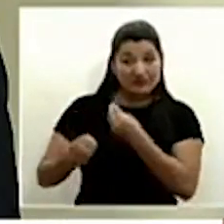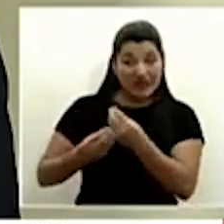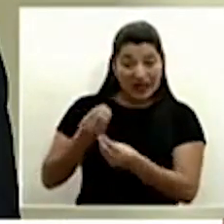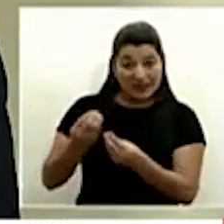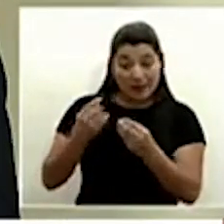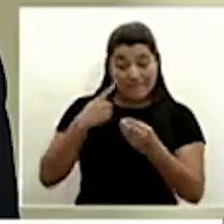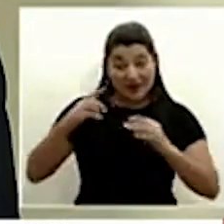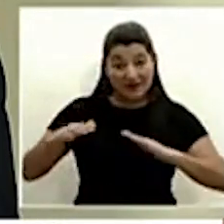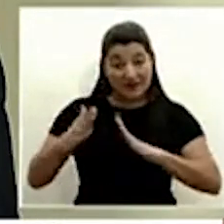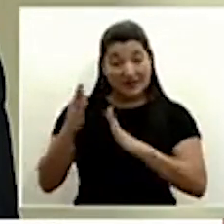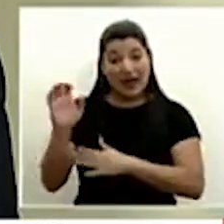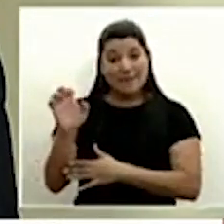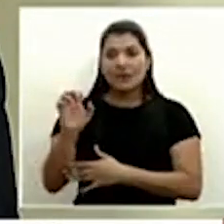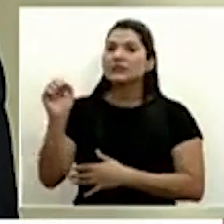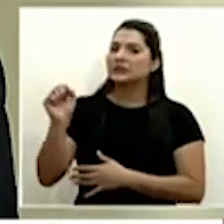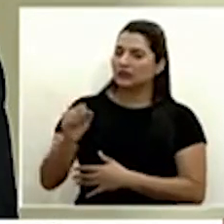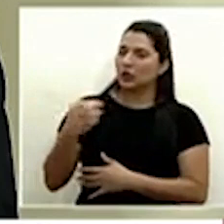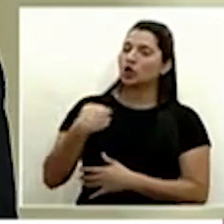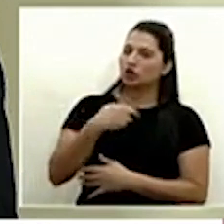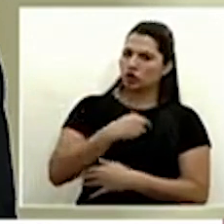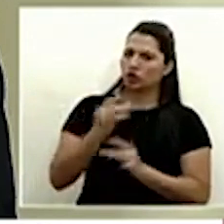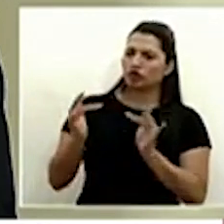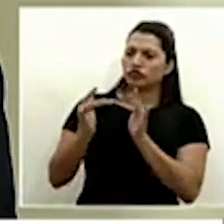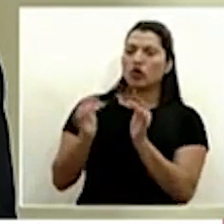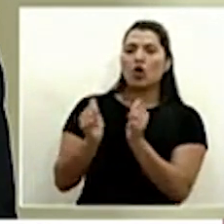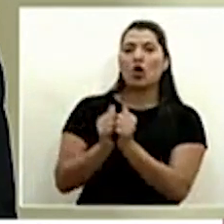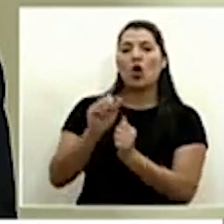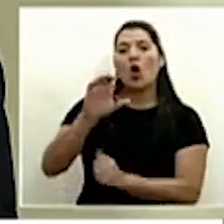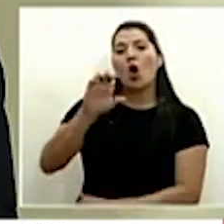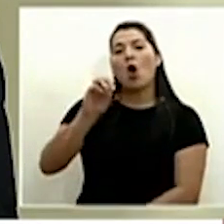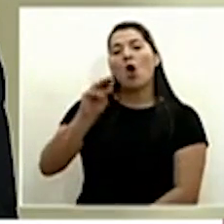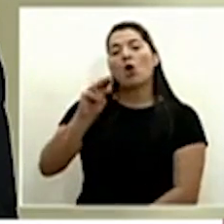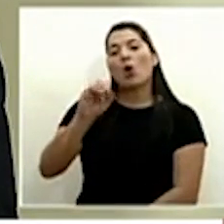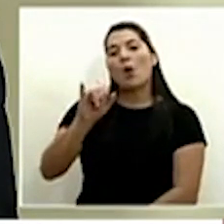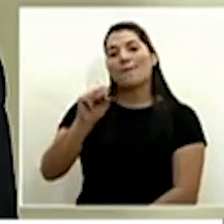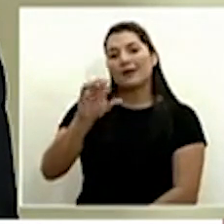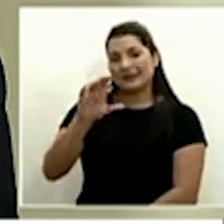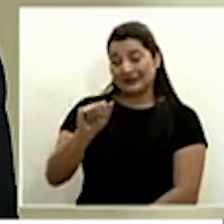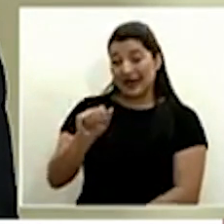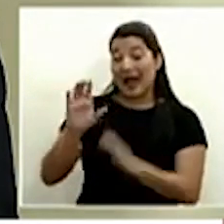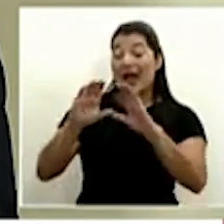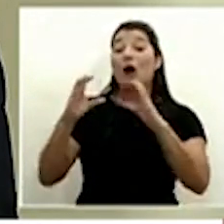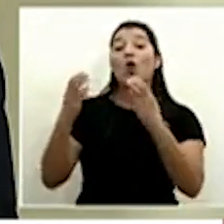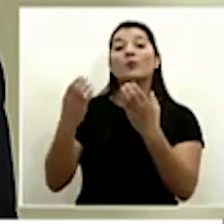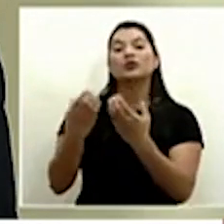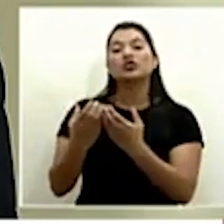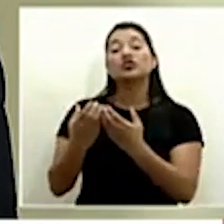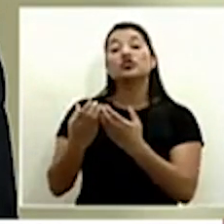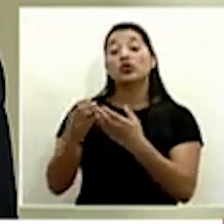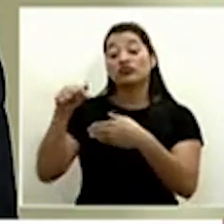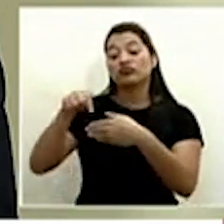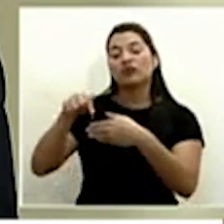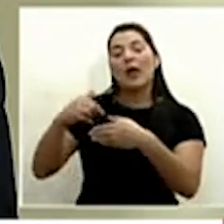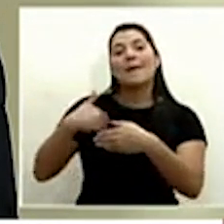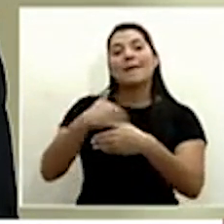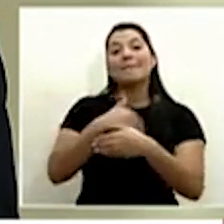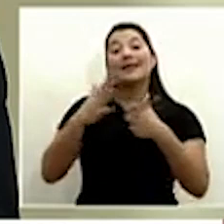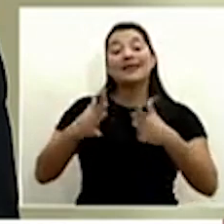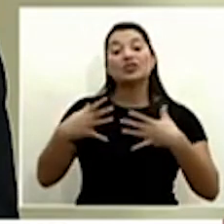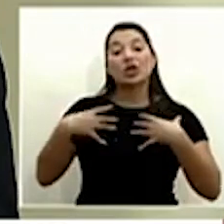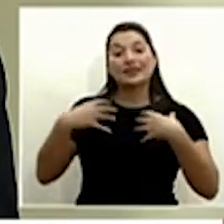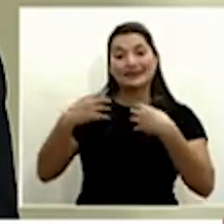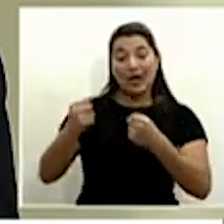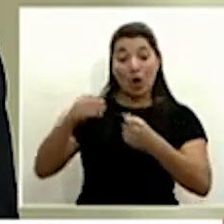nosotros a través sobre todo de Comisca que es la Comisión de Ministros de Salud de Centroamérica integrada en el SICA, en el Sistema de Integración Centroamericana